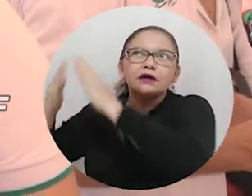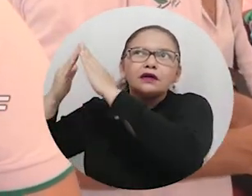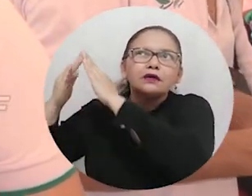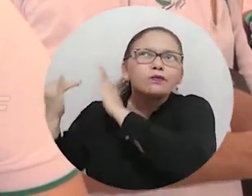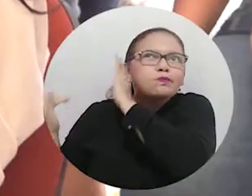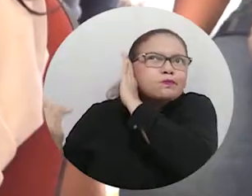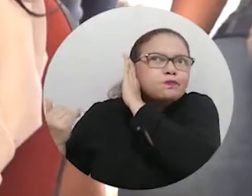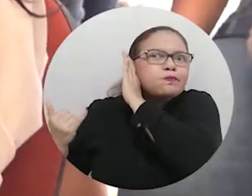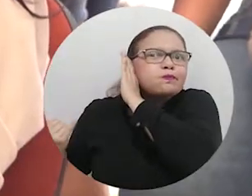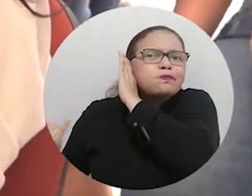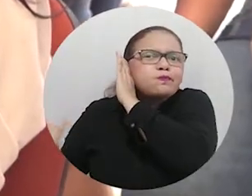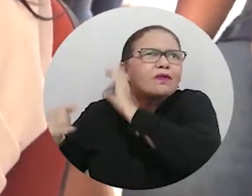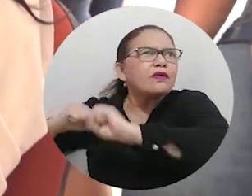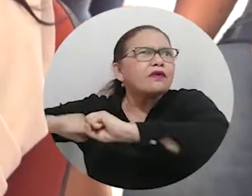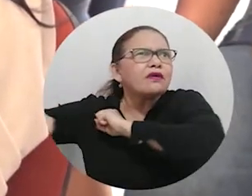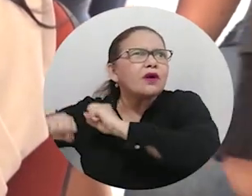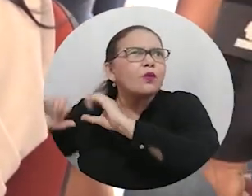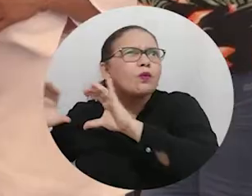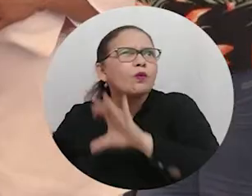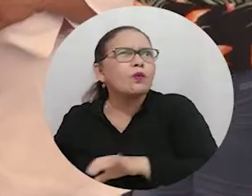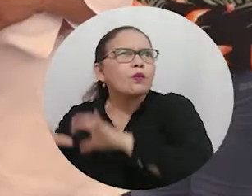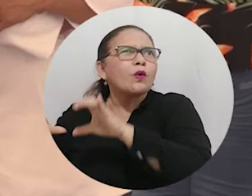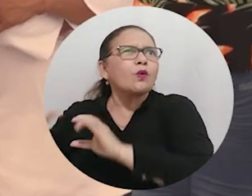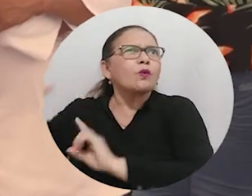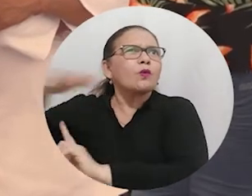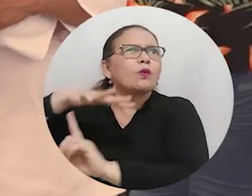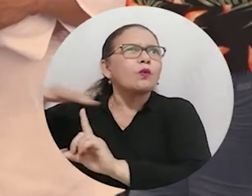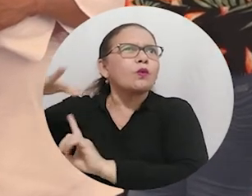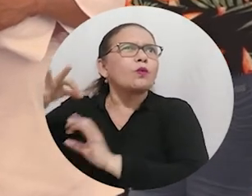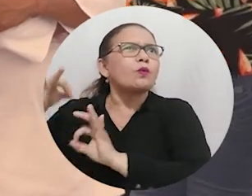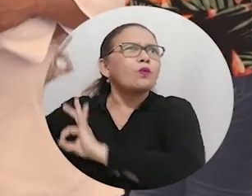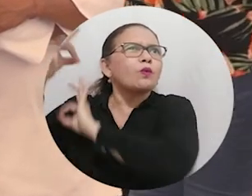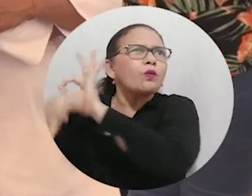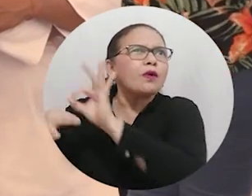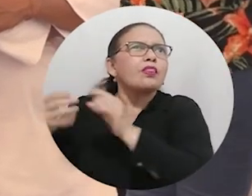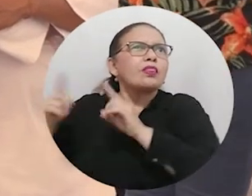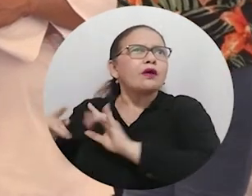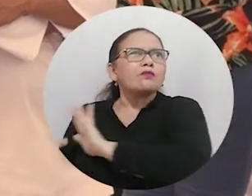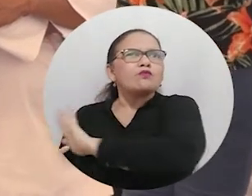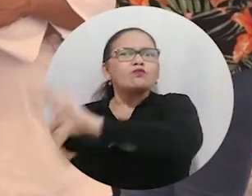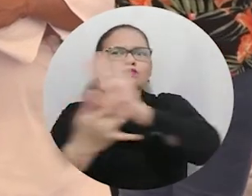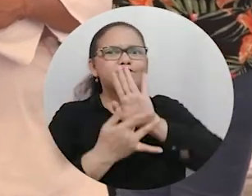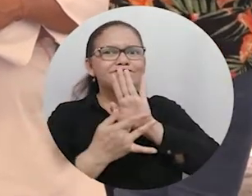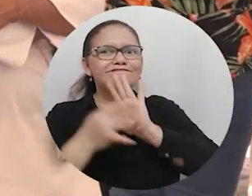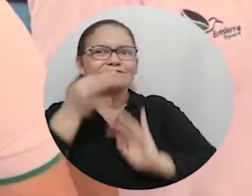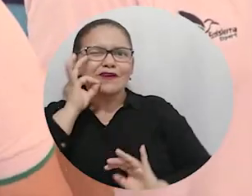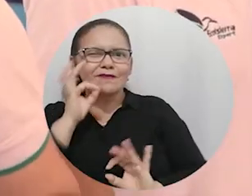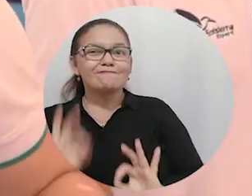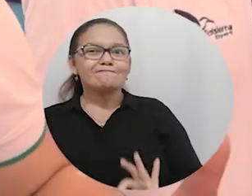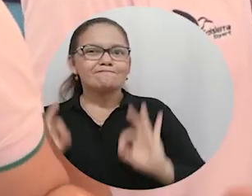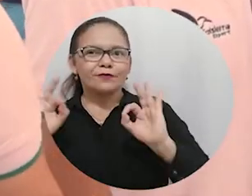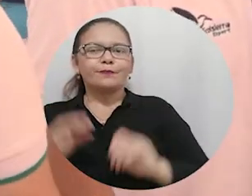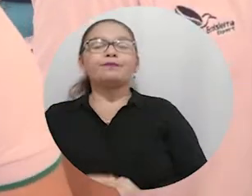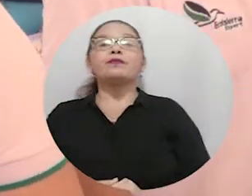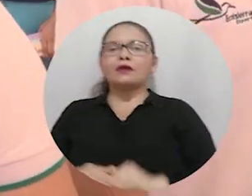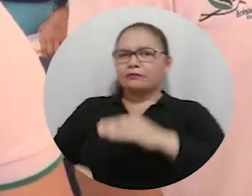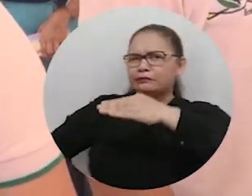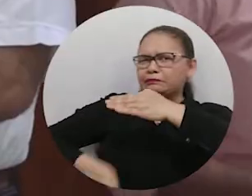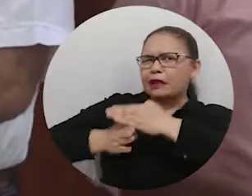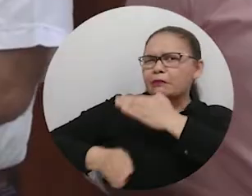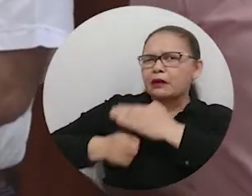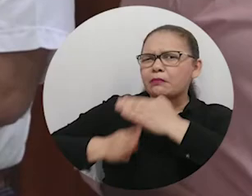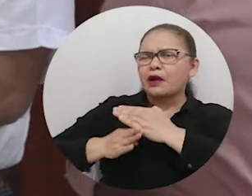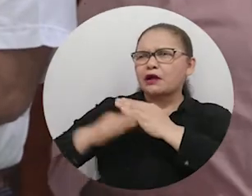familias campesinas en nuestra Sierra Nevada de Santa Marta, en pro de la conservación del medio ambiente, mostrando su café